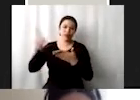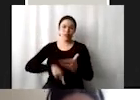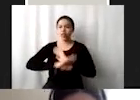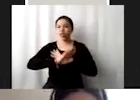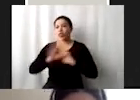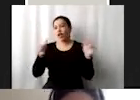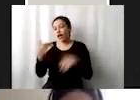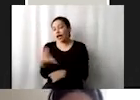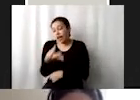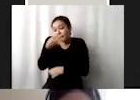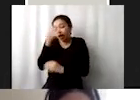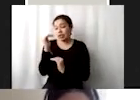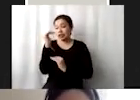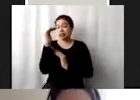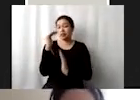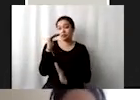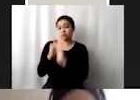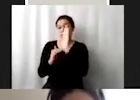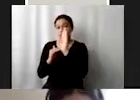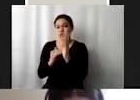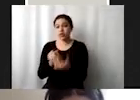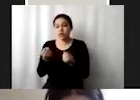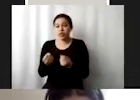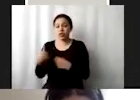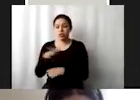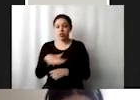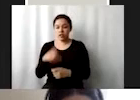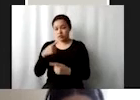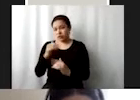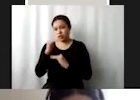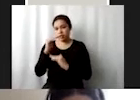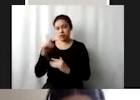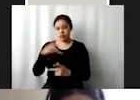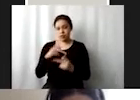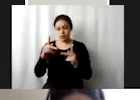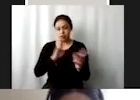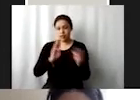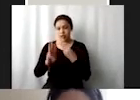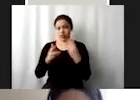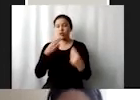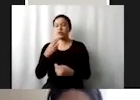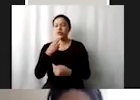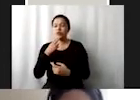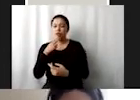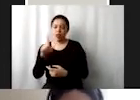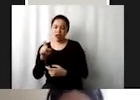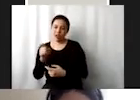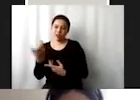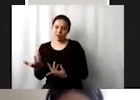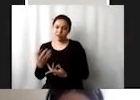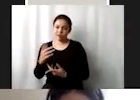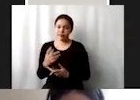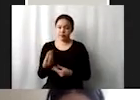punto de rebasar la zona segura del límite planetario por el uso de agua dulce y bueno a ampliar la